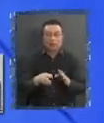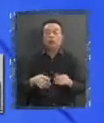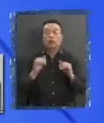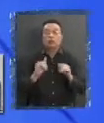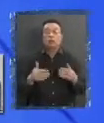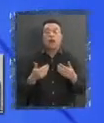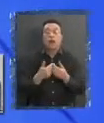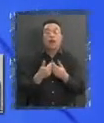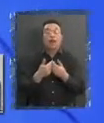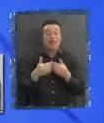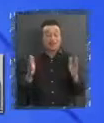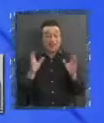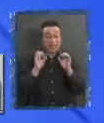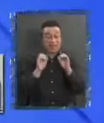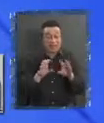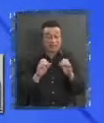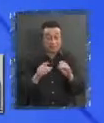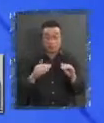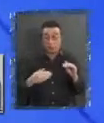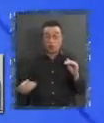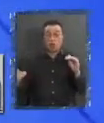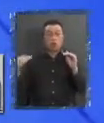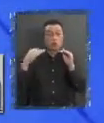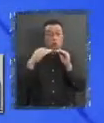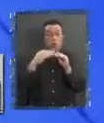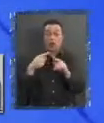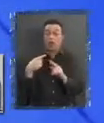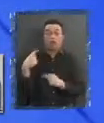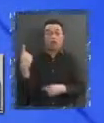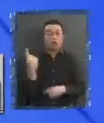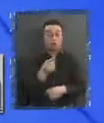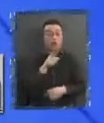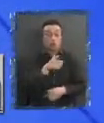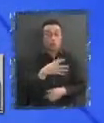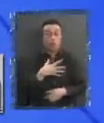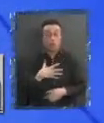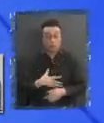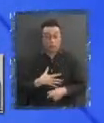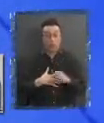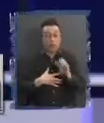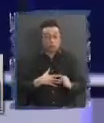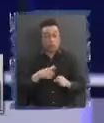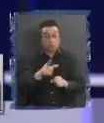de enseñanza nos hace igual entre todos. Así como tú puedes instalar